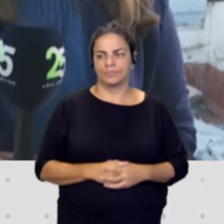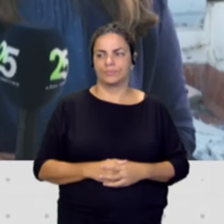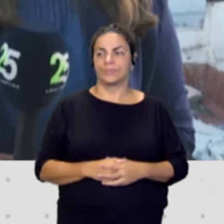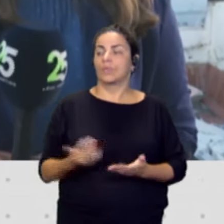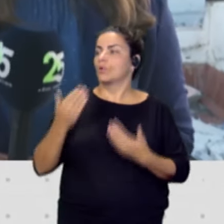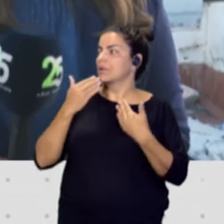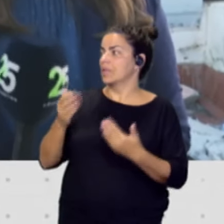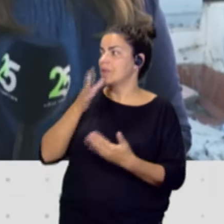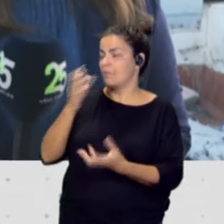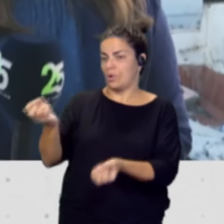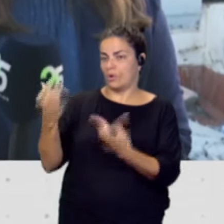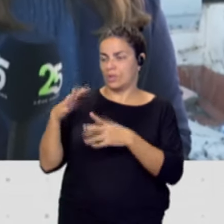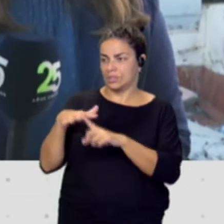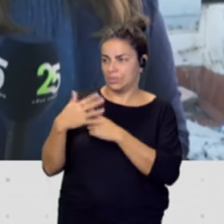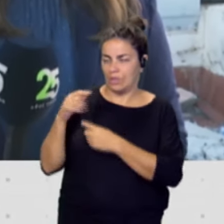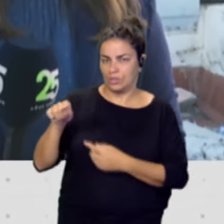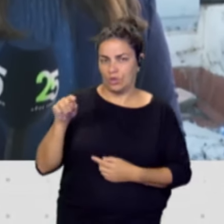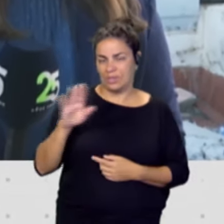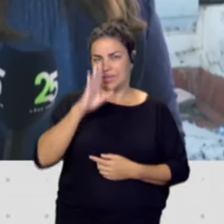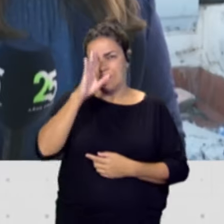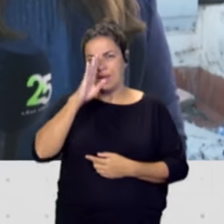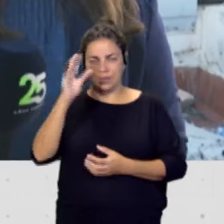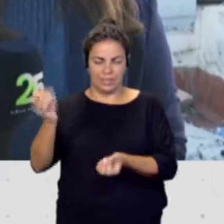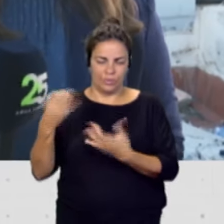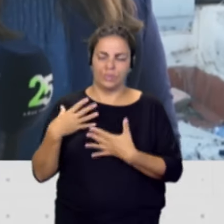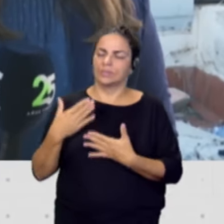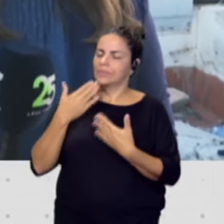Estefanía, por contarnos lo que está ocurriendo en ese punto en Tamaraceite. Buenos días.